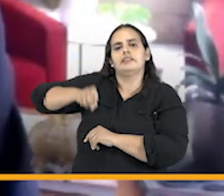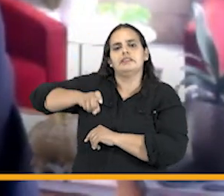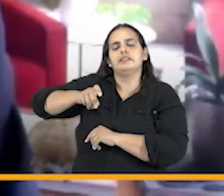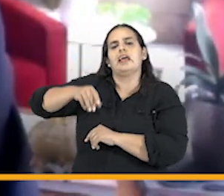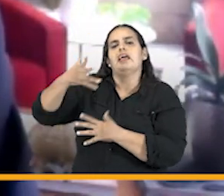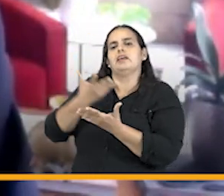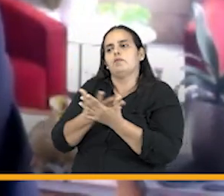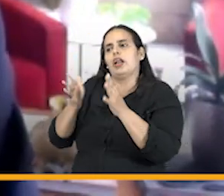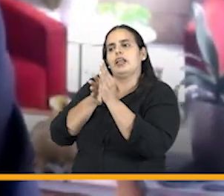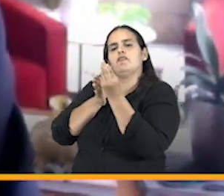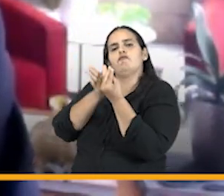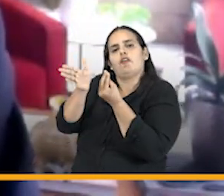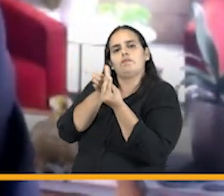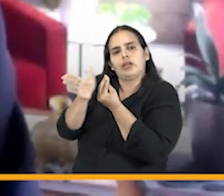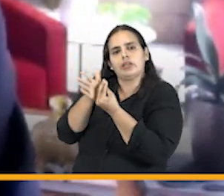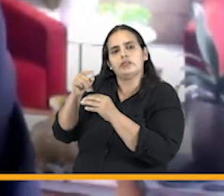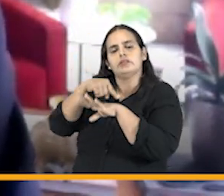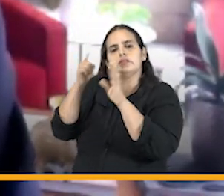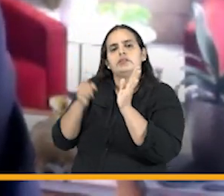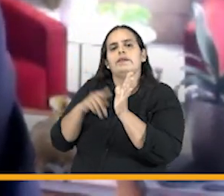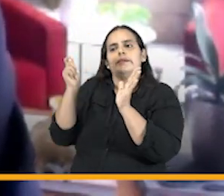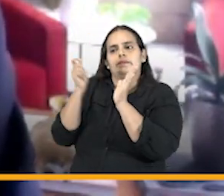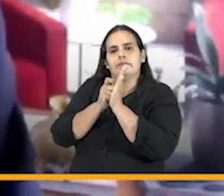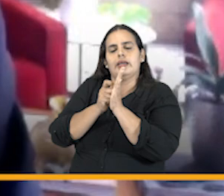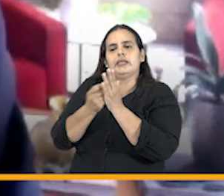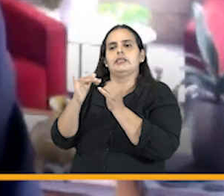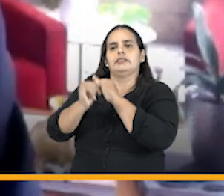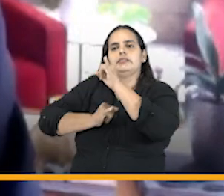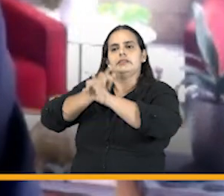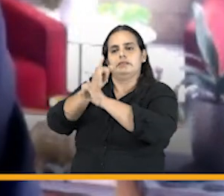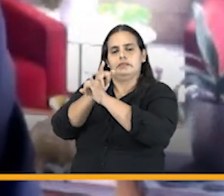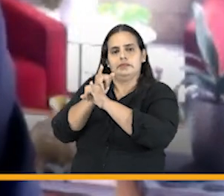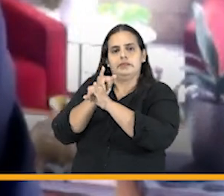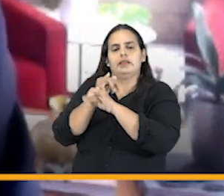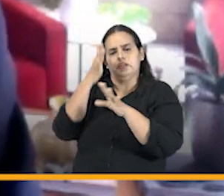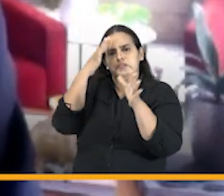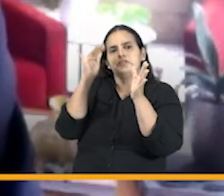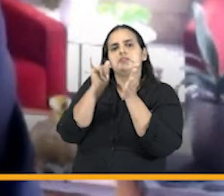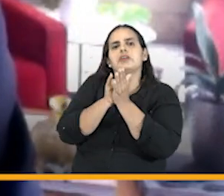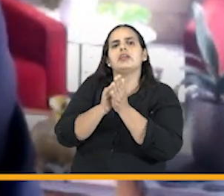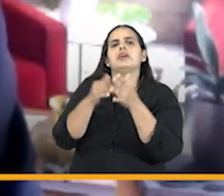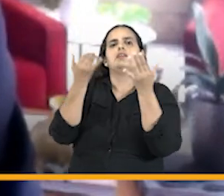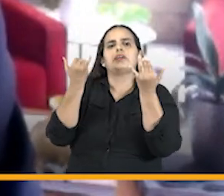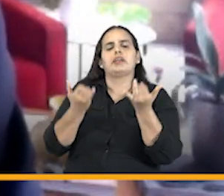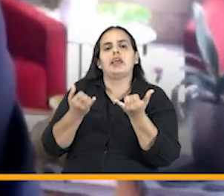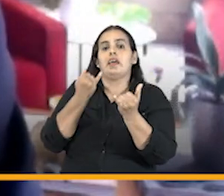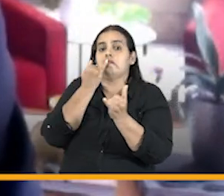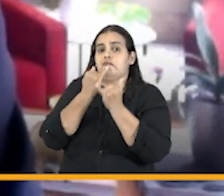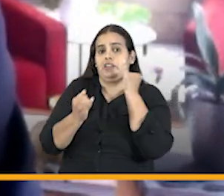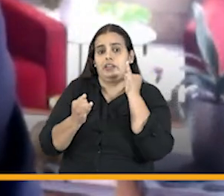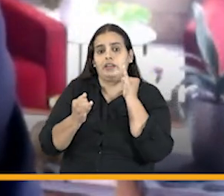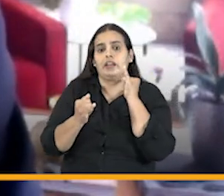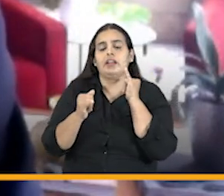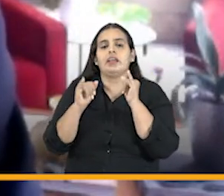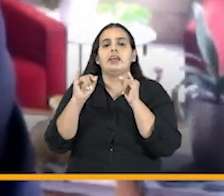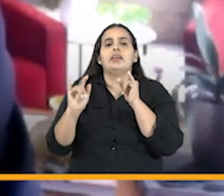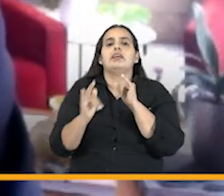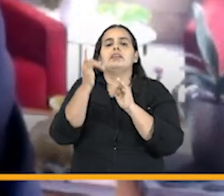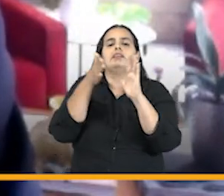requerimientos de información de este tribunal internacional creo que al final hay un